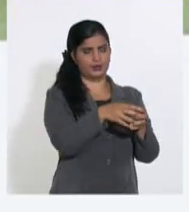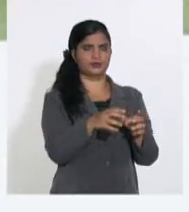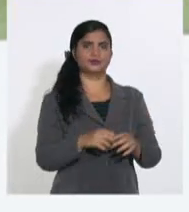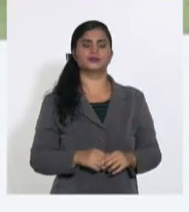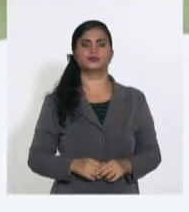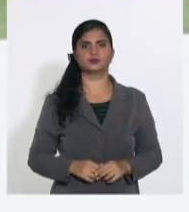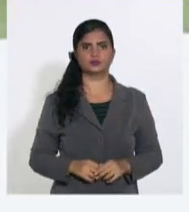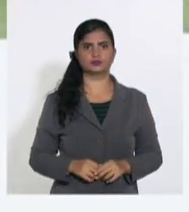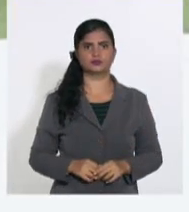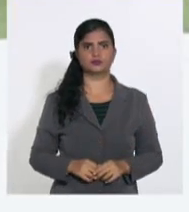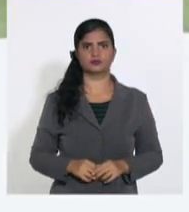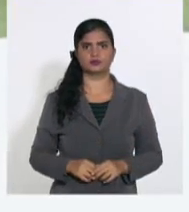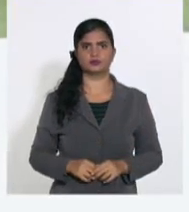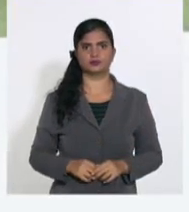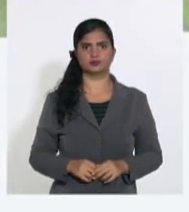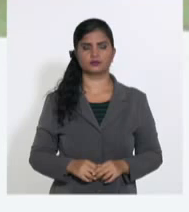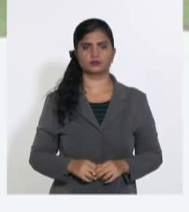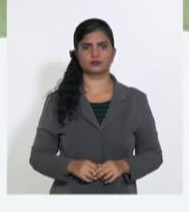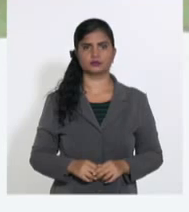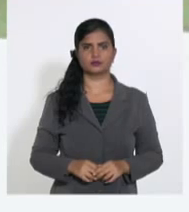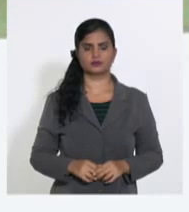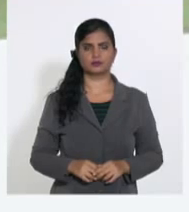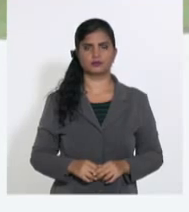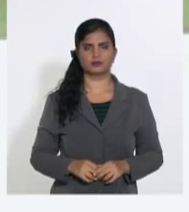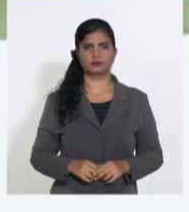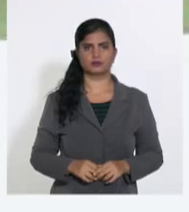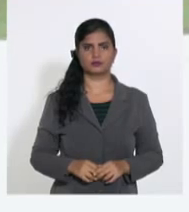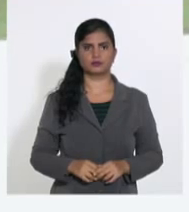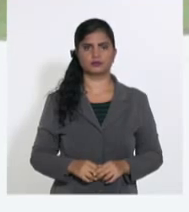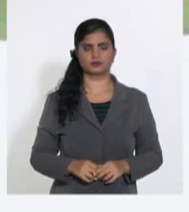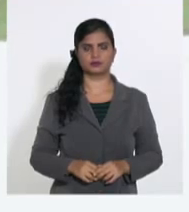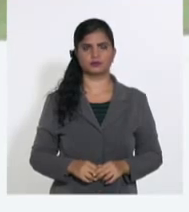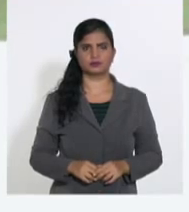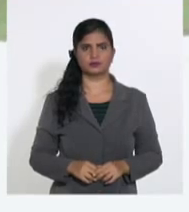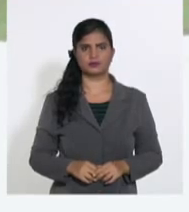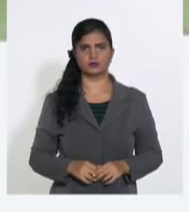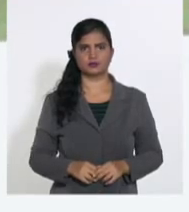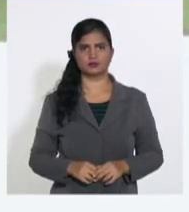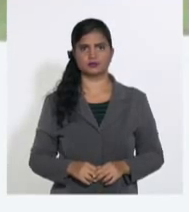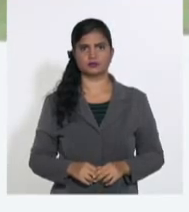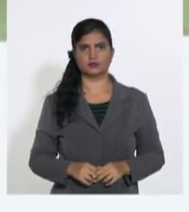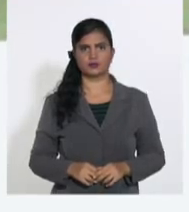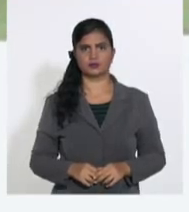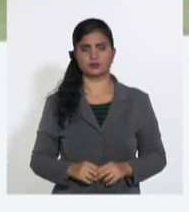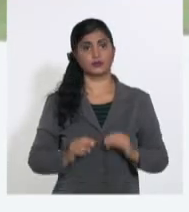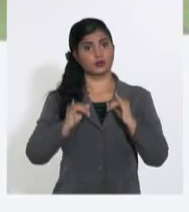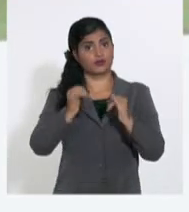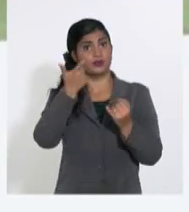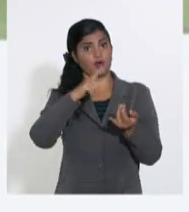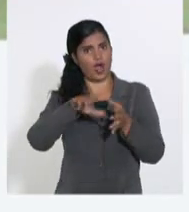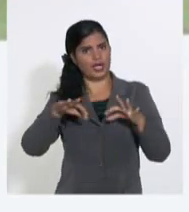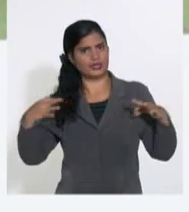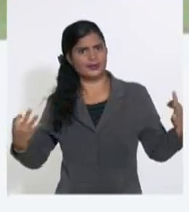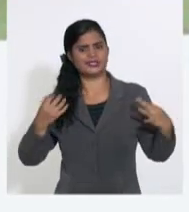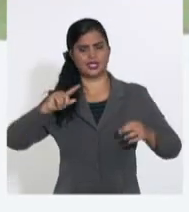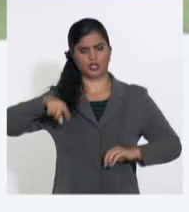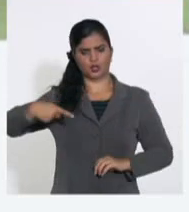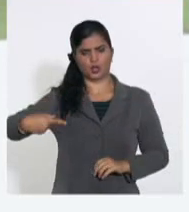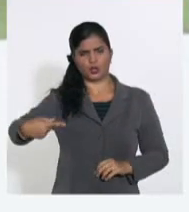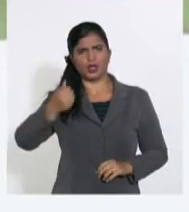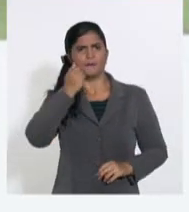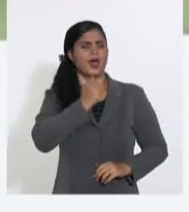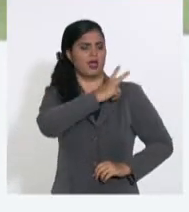y a sus familiares, les garantizamos que Artemisa se transforma, y a pesar de las